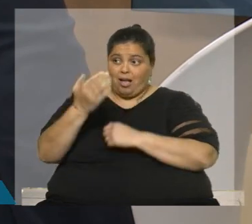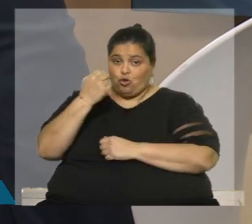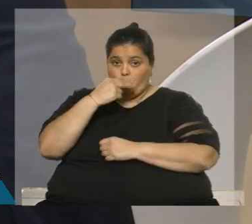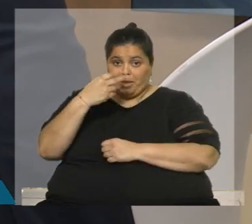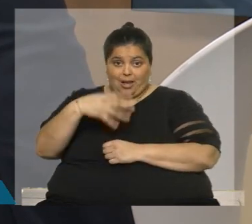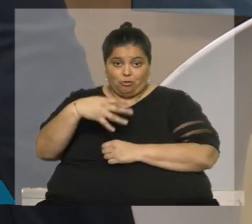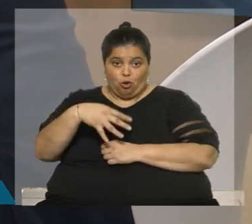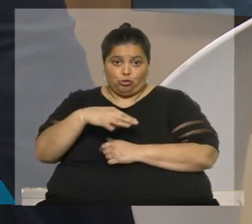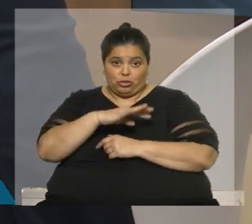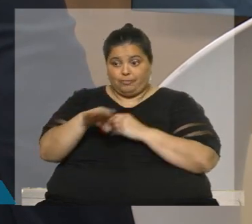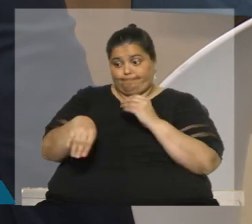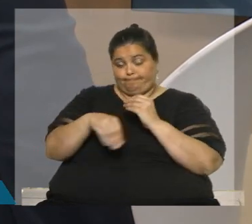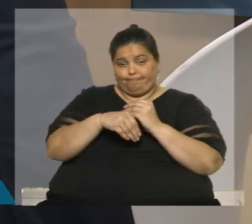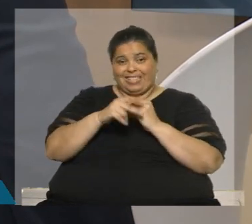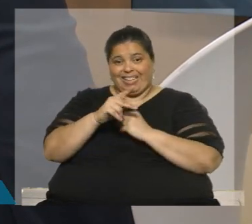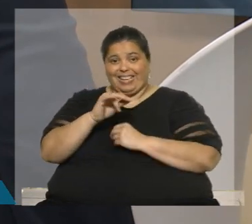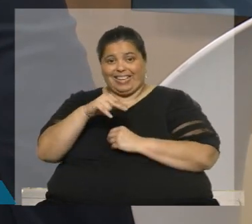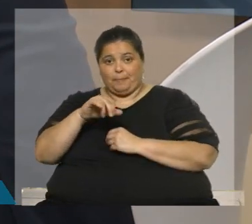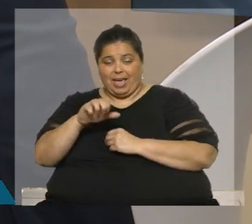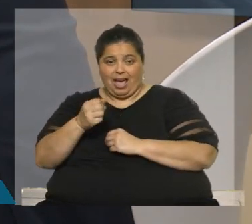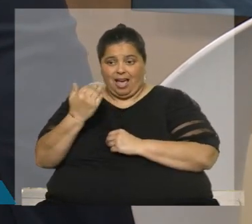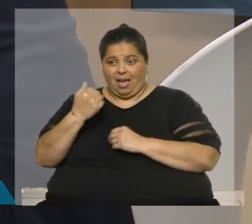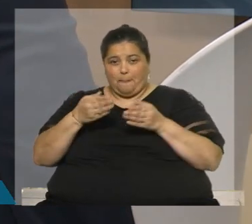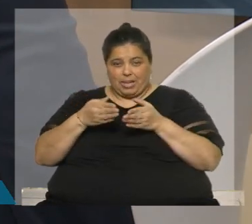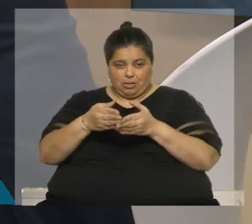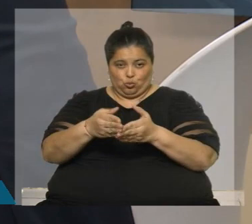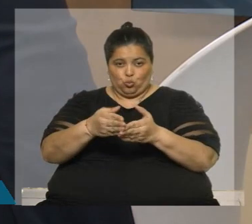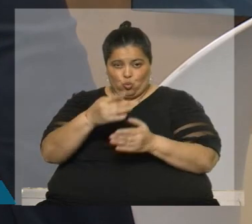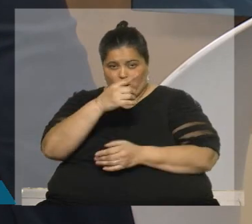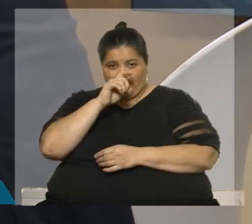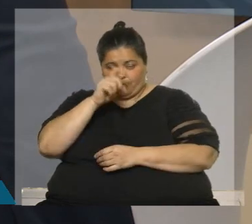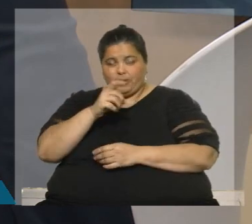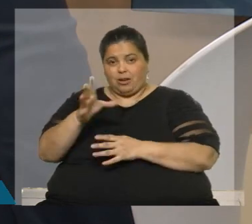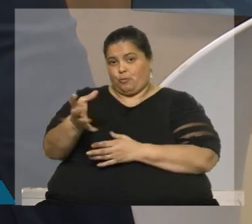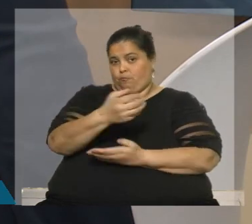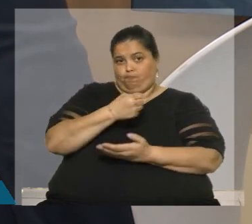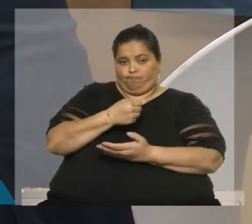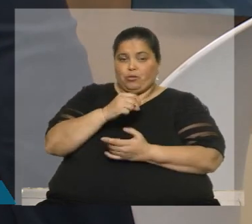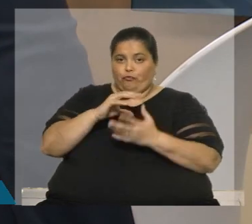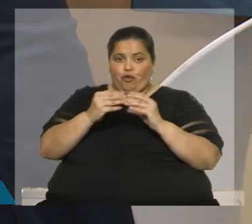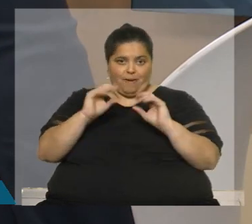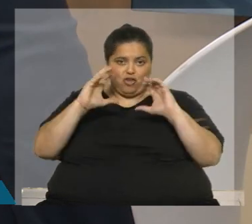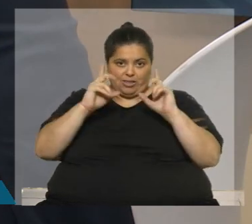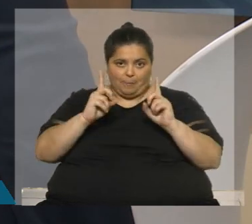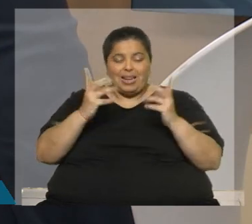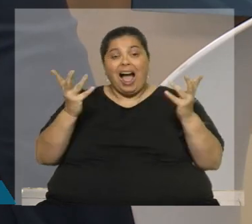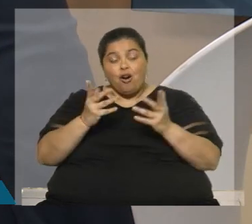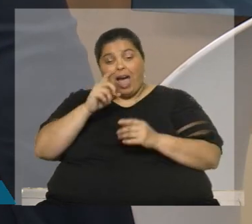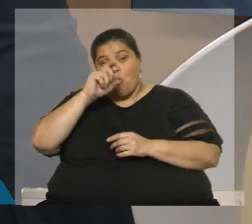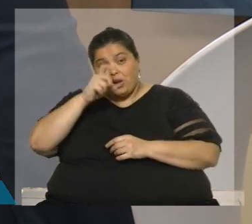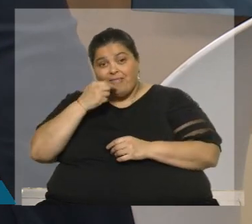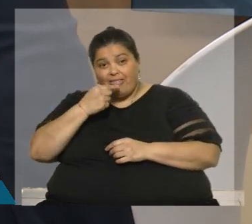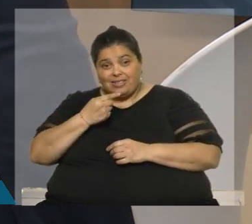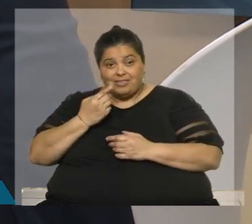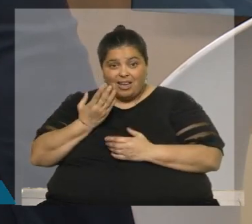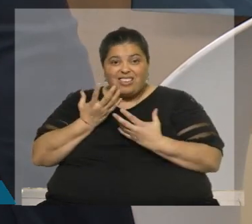allí Crimea también en forma violenta, pero la península esa de Crimea. Pero ahora cuando Ucrania anuncia que quería entrar como socio